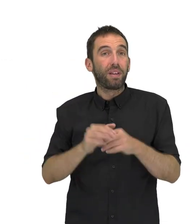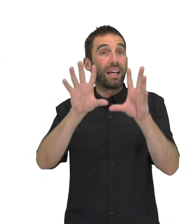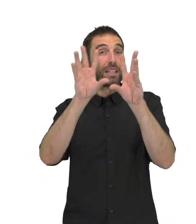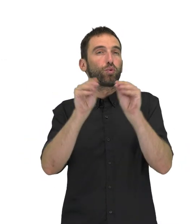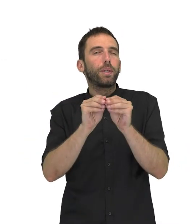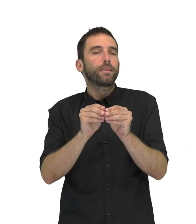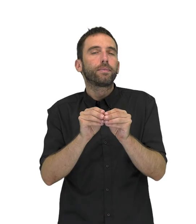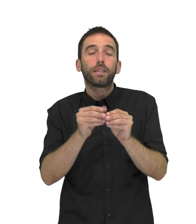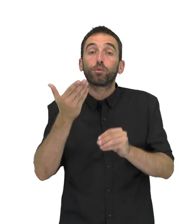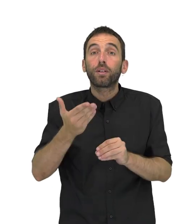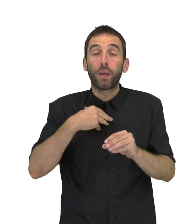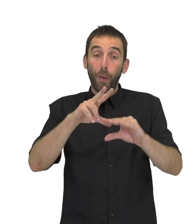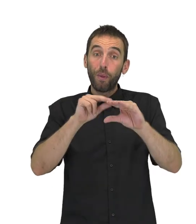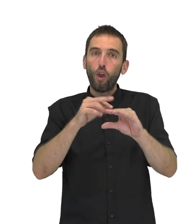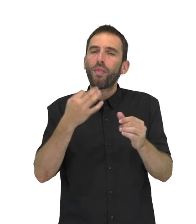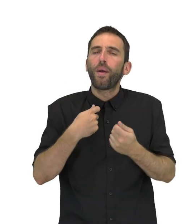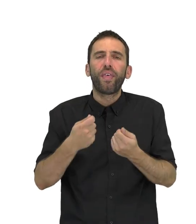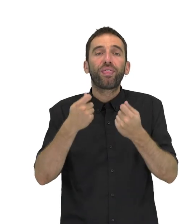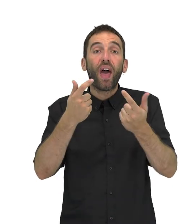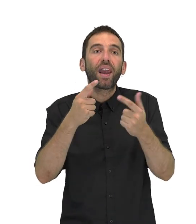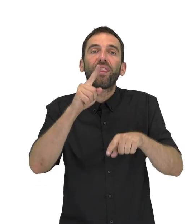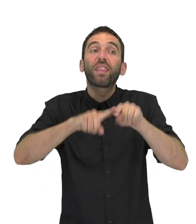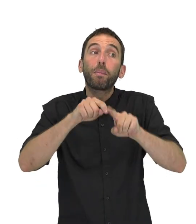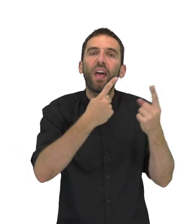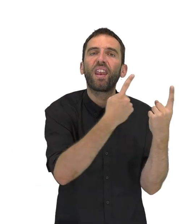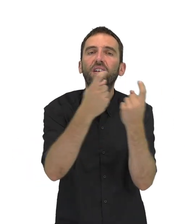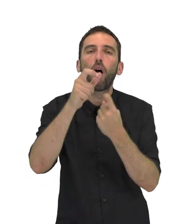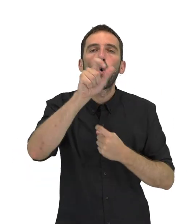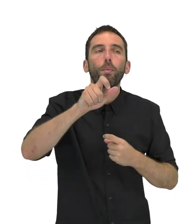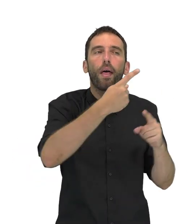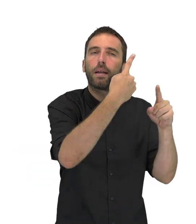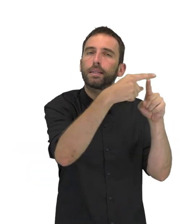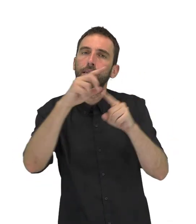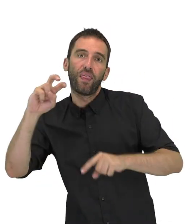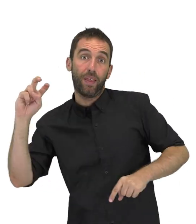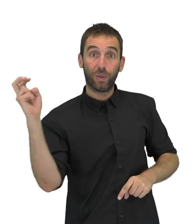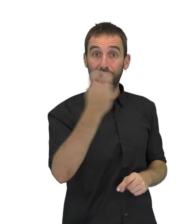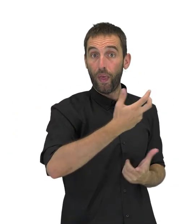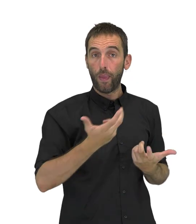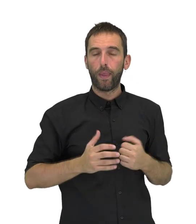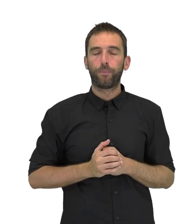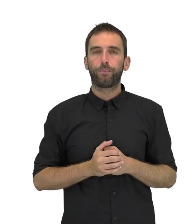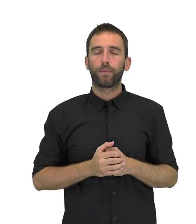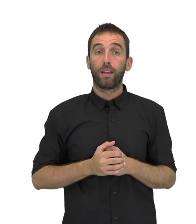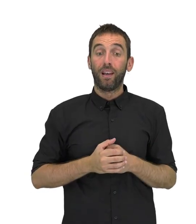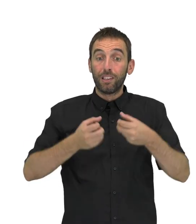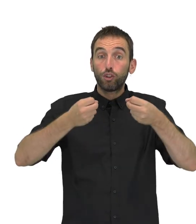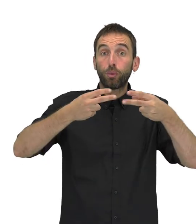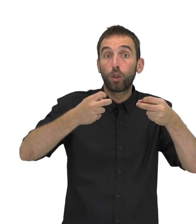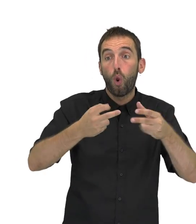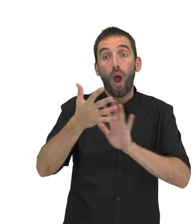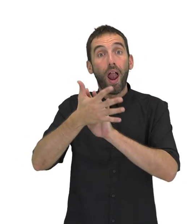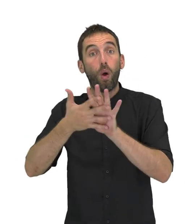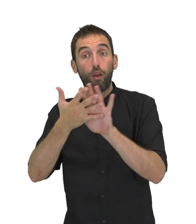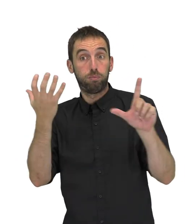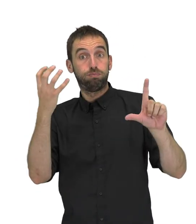En resumen, hagamos que nuestros vídeos atiendan las necesidades derivadas de la diversidad humana. Asegurémonos de que los subtítulos y